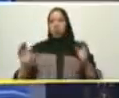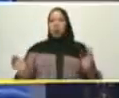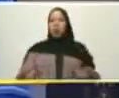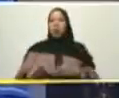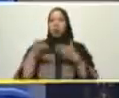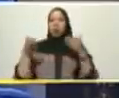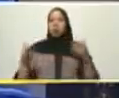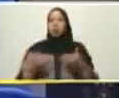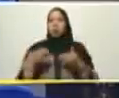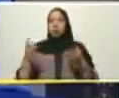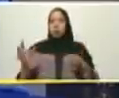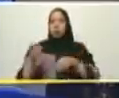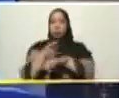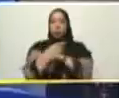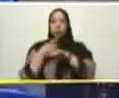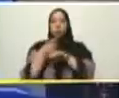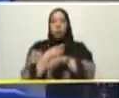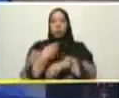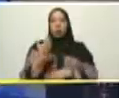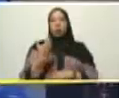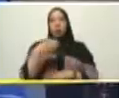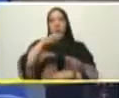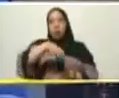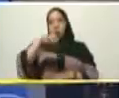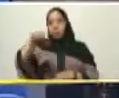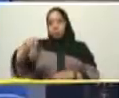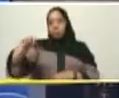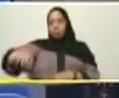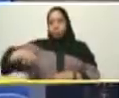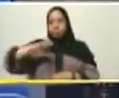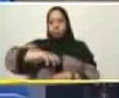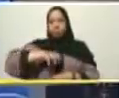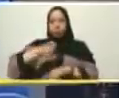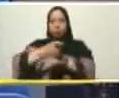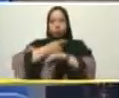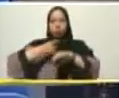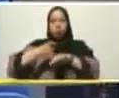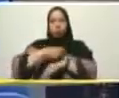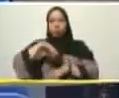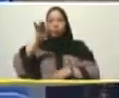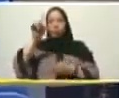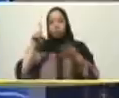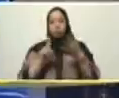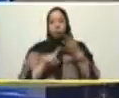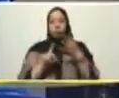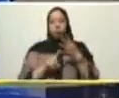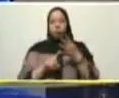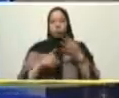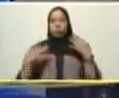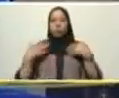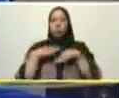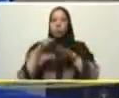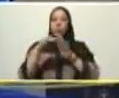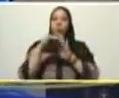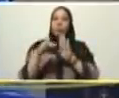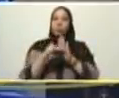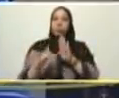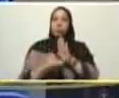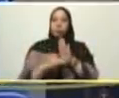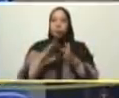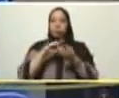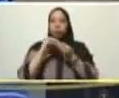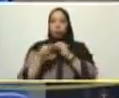alianzas con los gobiernos regionales todos los gobiernos regionales cuarto anuncio instruyo la activación del órgano